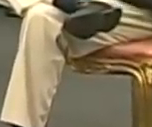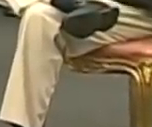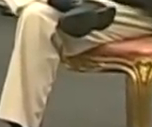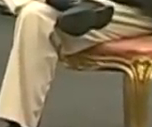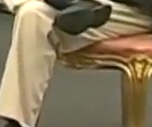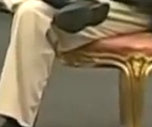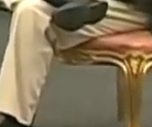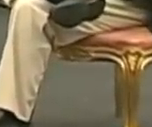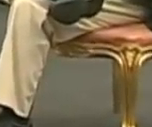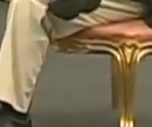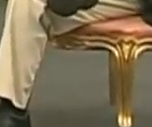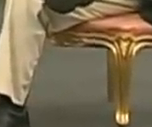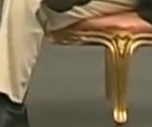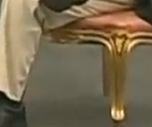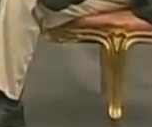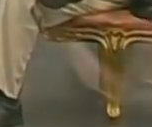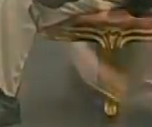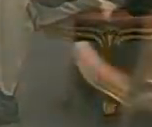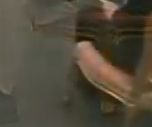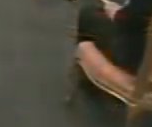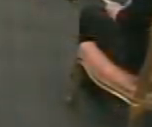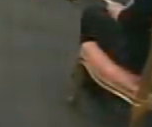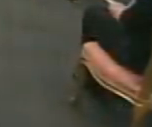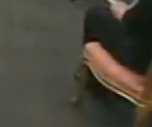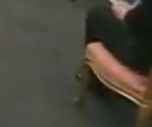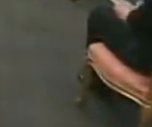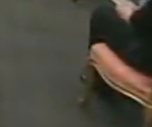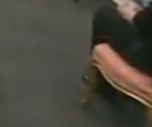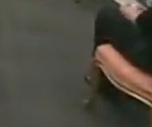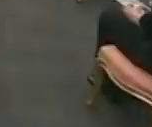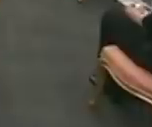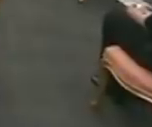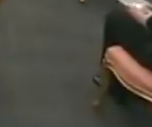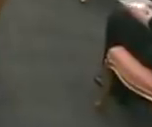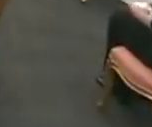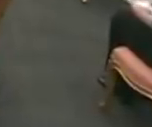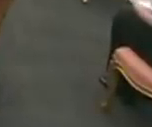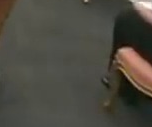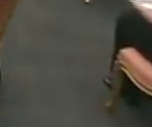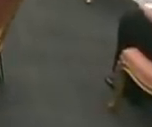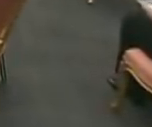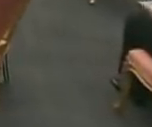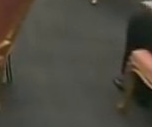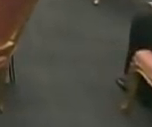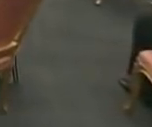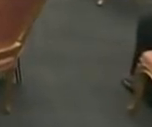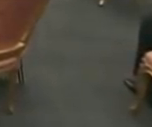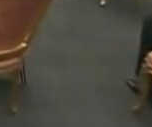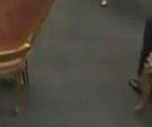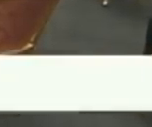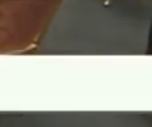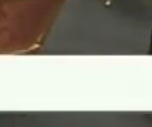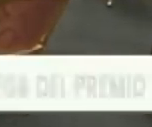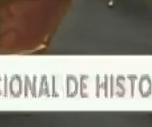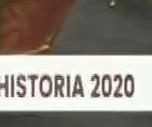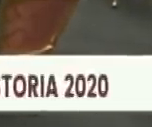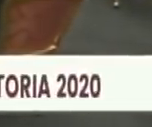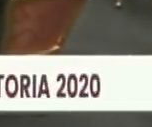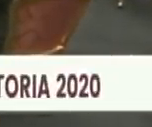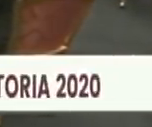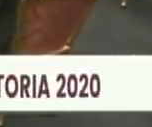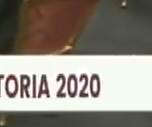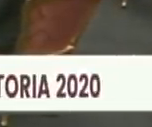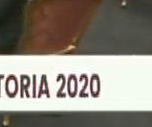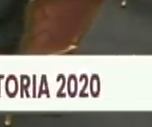independencia. Daremos inicio con las palabras del ciudadano Alexander Torres, presidente del Centro